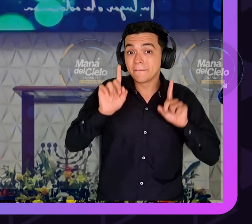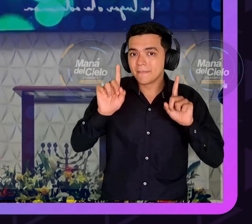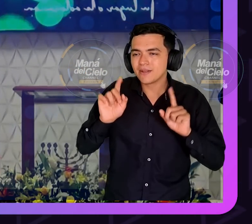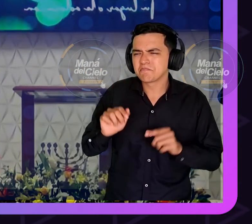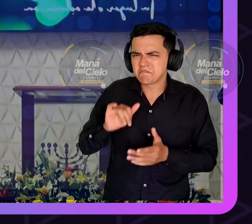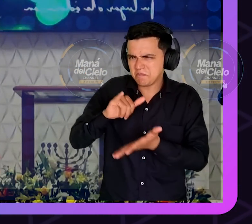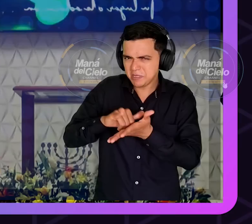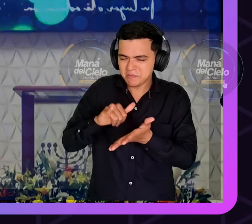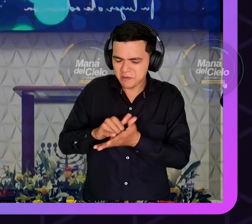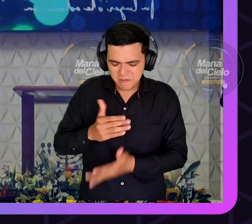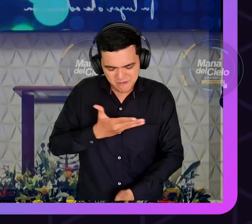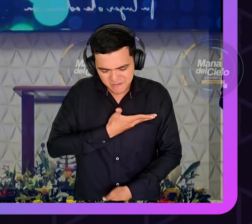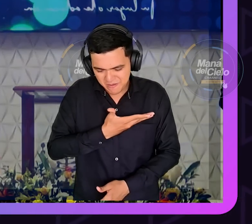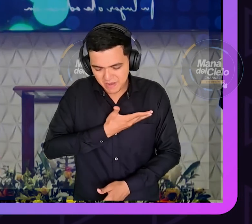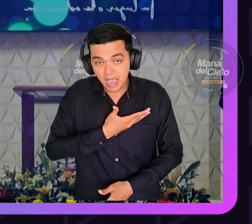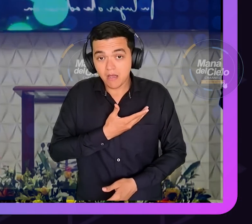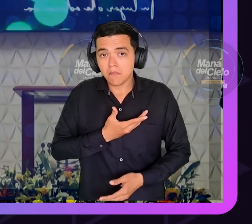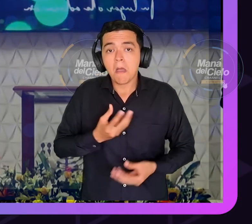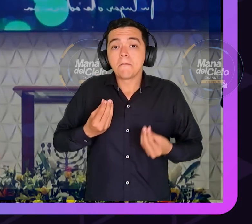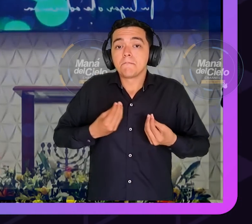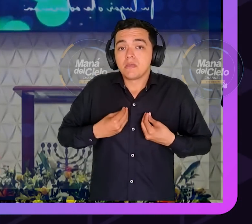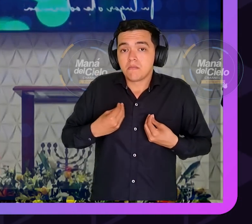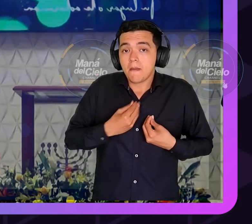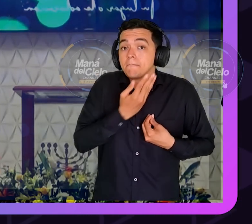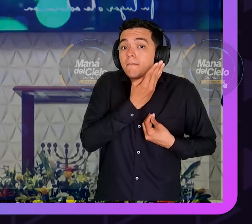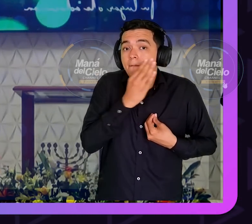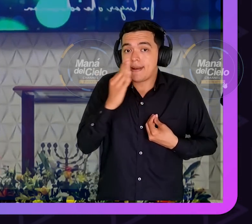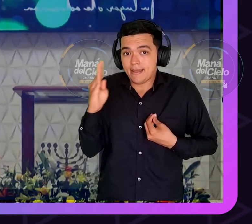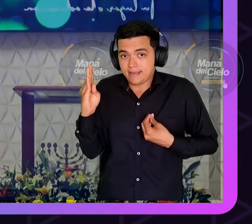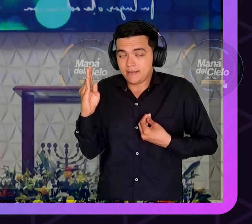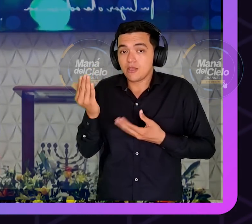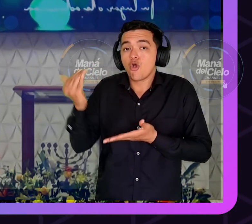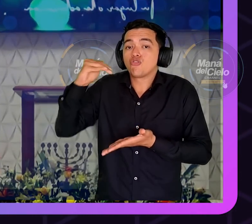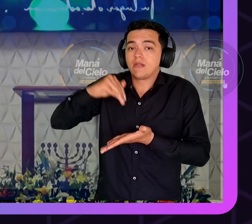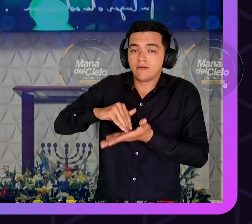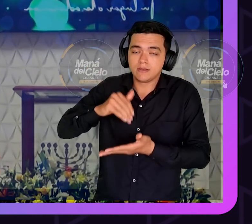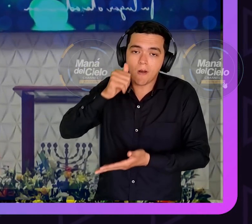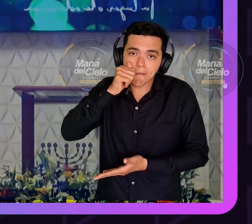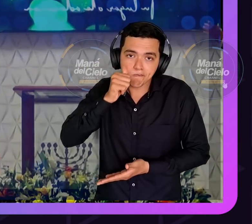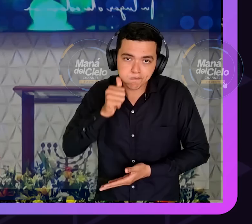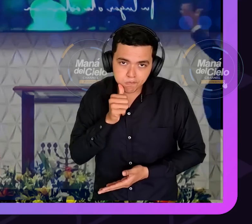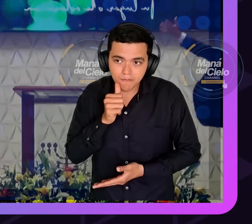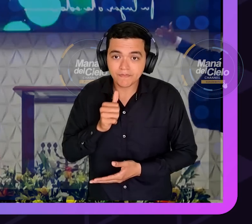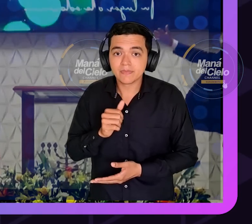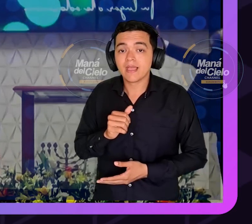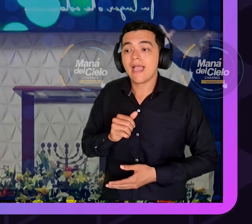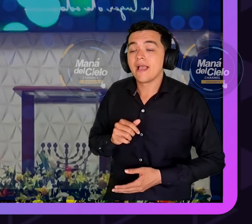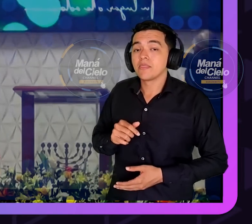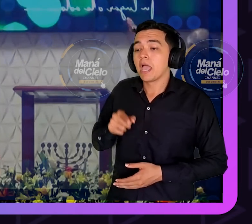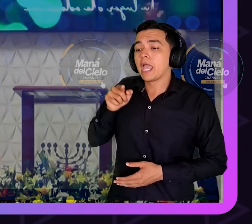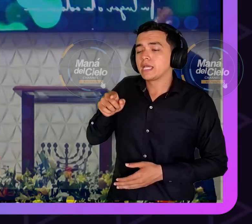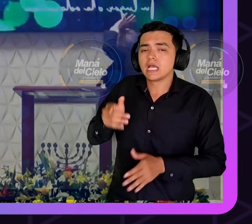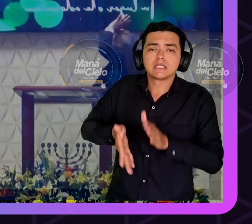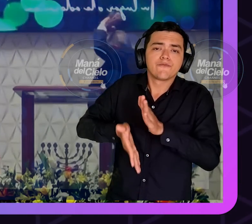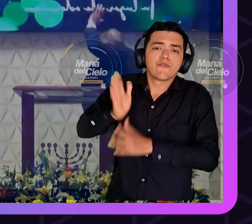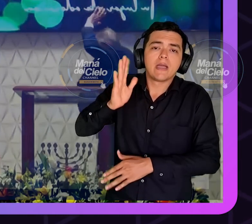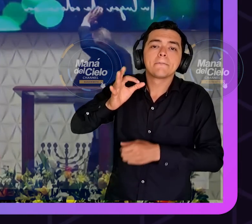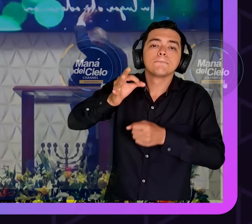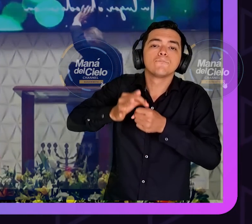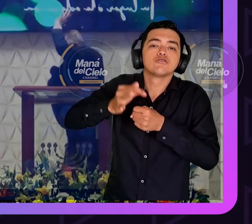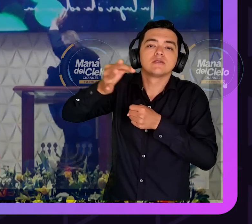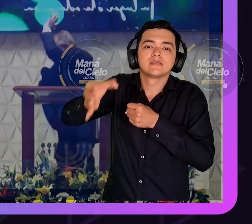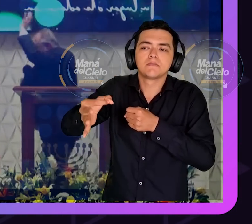y se fue a visitar a familiares por allá a sitio nuevo y vino la corriente y la tormenta y no sé qué más cuento me contaron